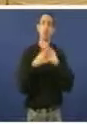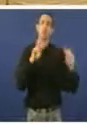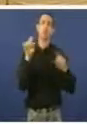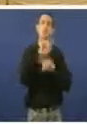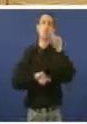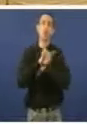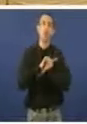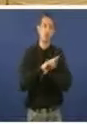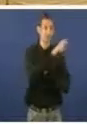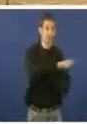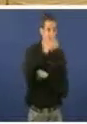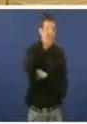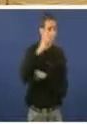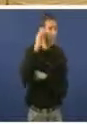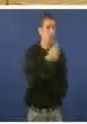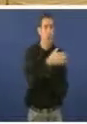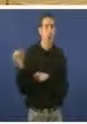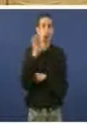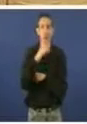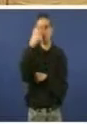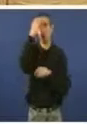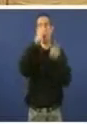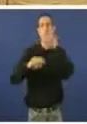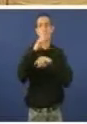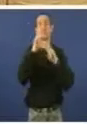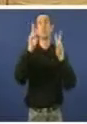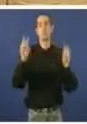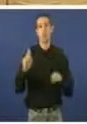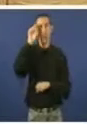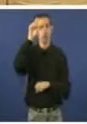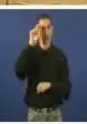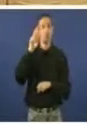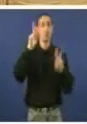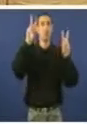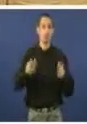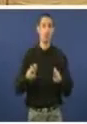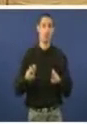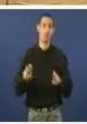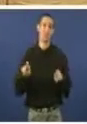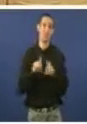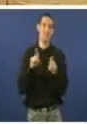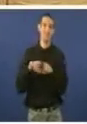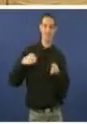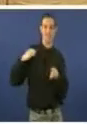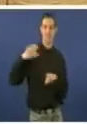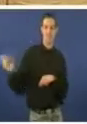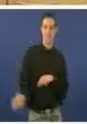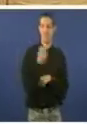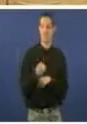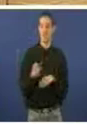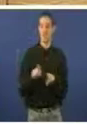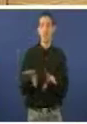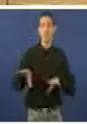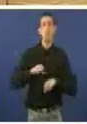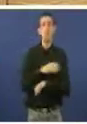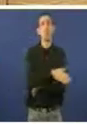interesan os galegos, por exemplo, do ensino e da sanidade. Gobernar non é ir ao Santiago Bernabéu cando Galiza arde. Gobernar